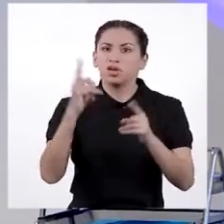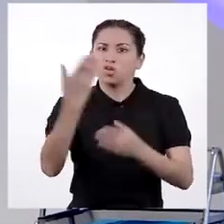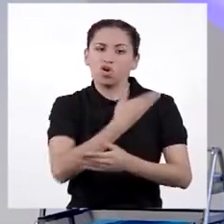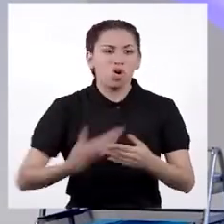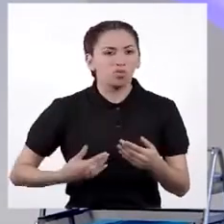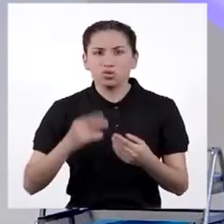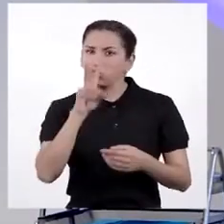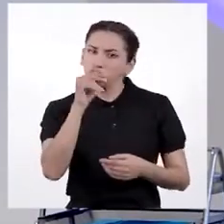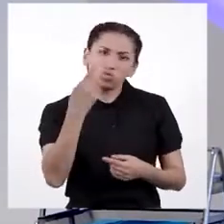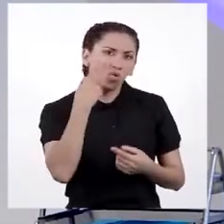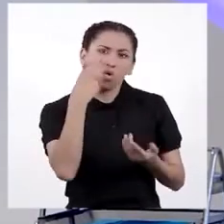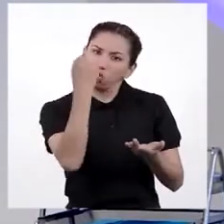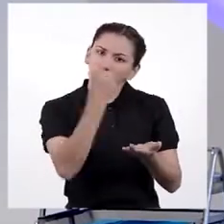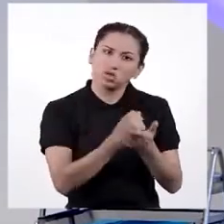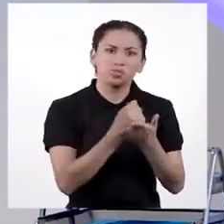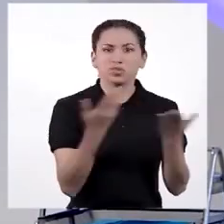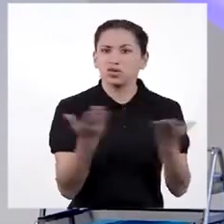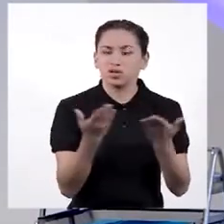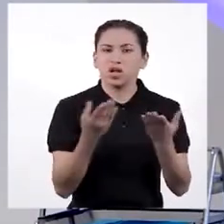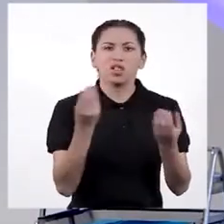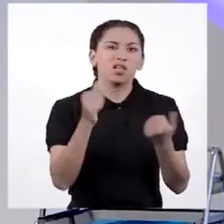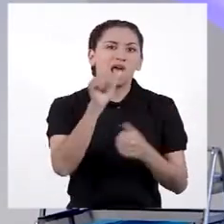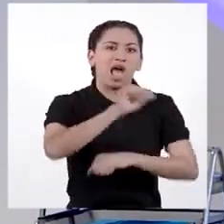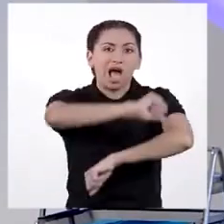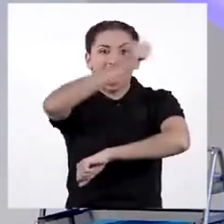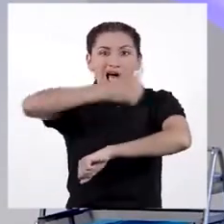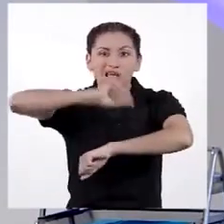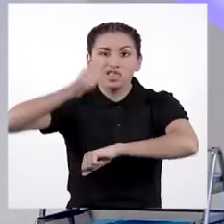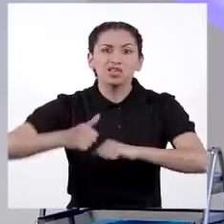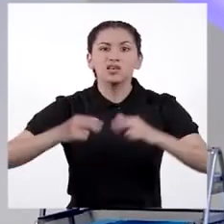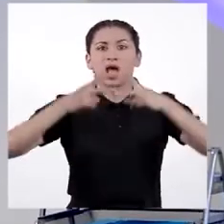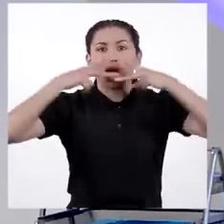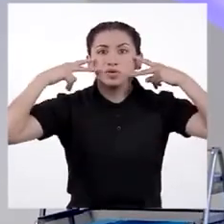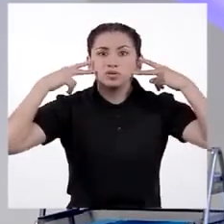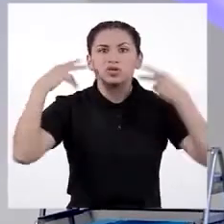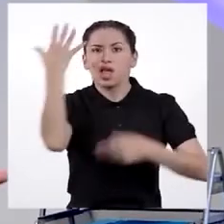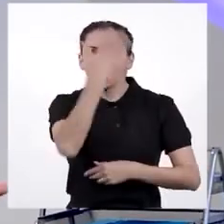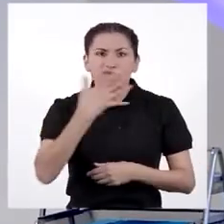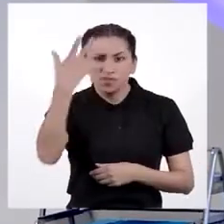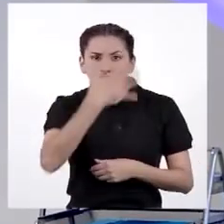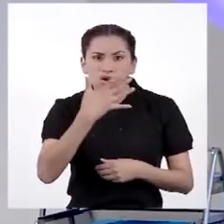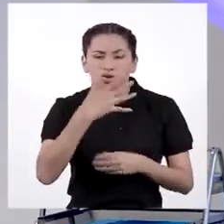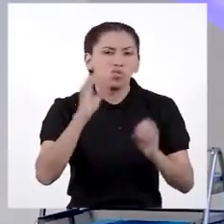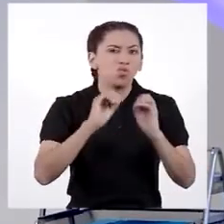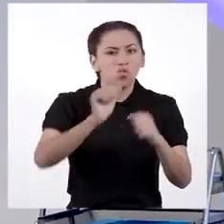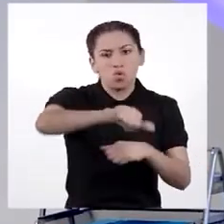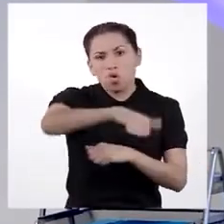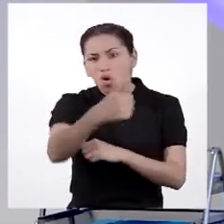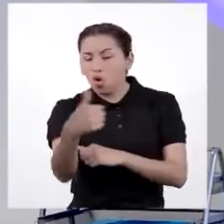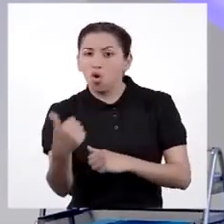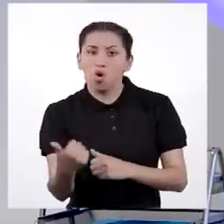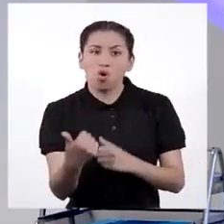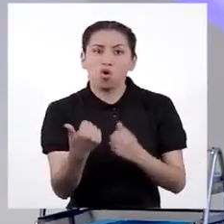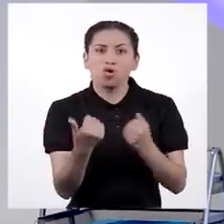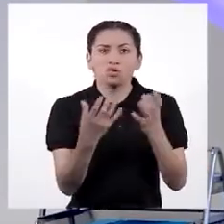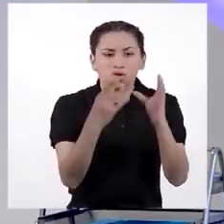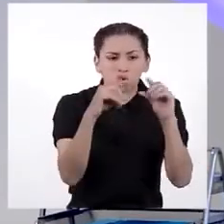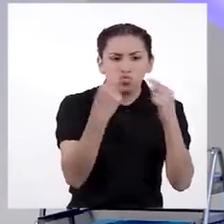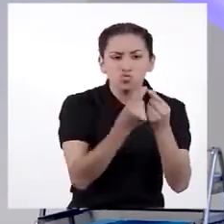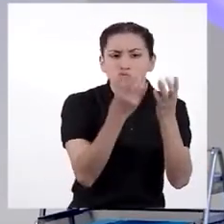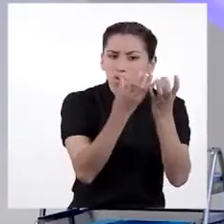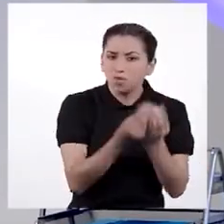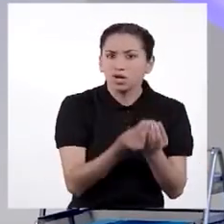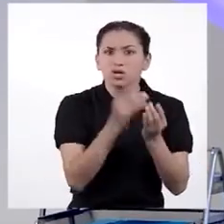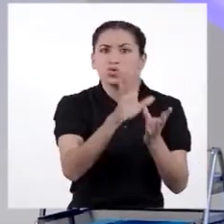existencia de diversas identidades culturales como las andinas, amazónicas, afroperuanas y otras minorías étnicas con sus